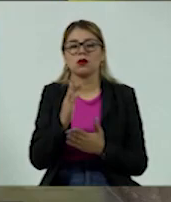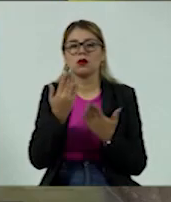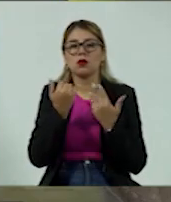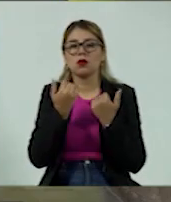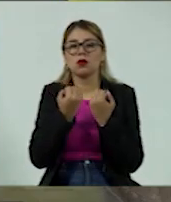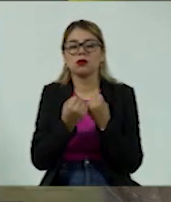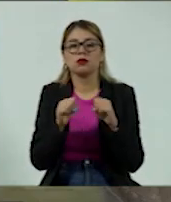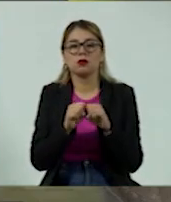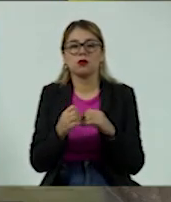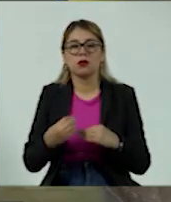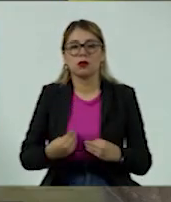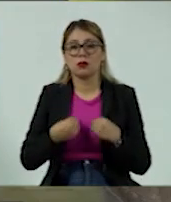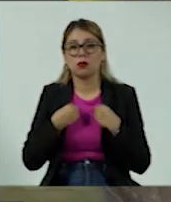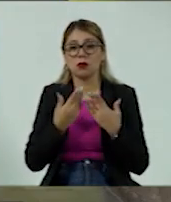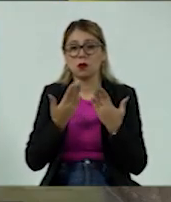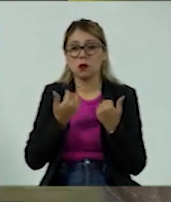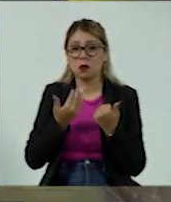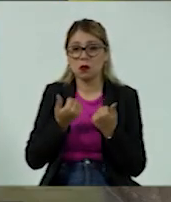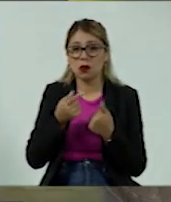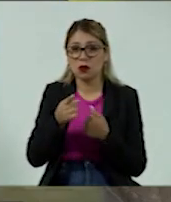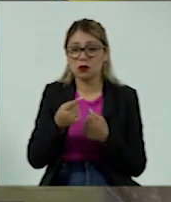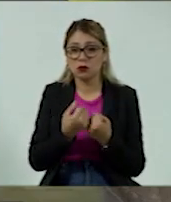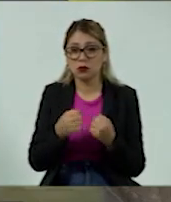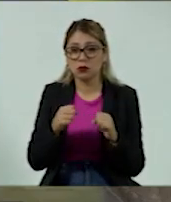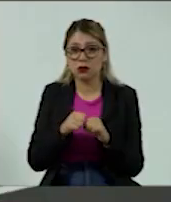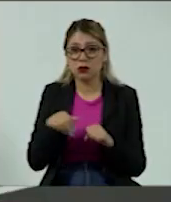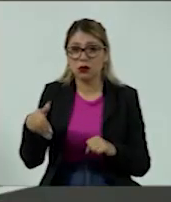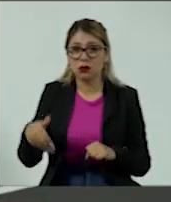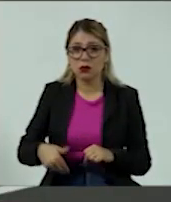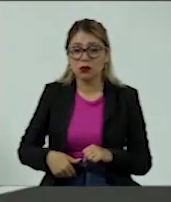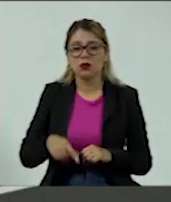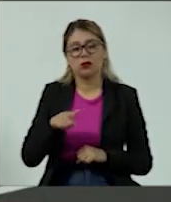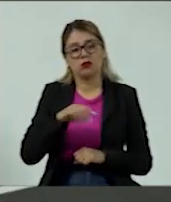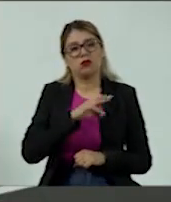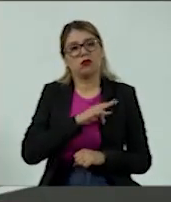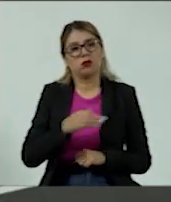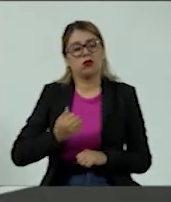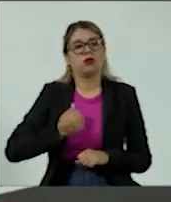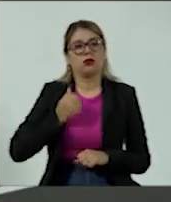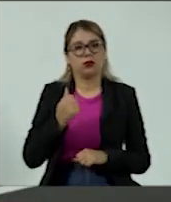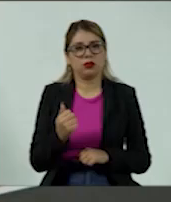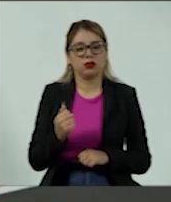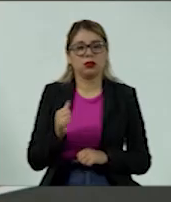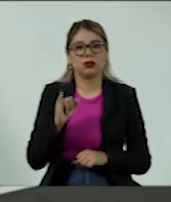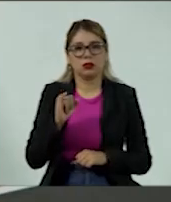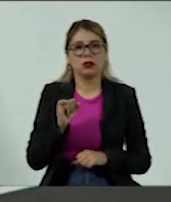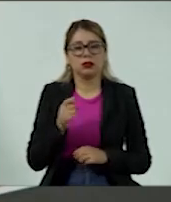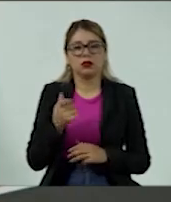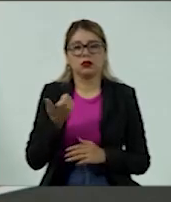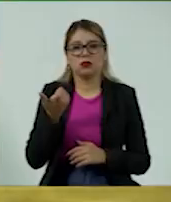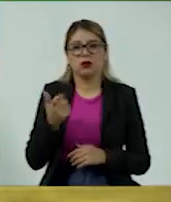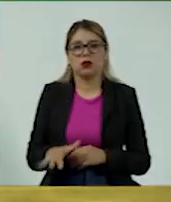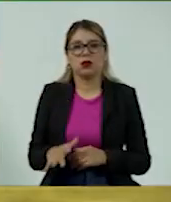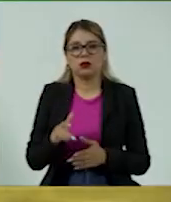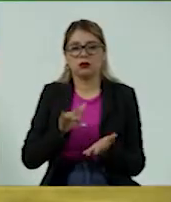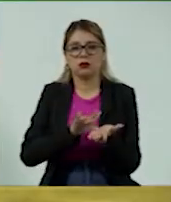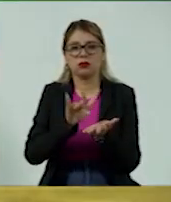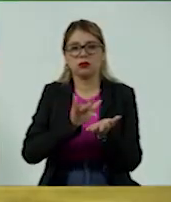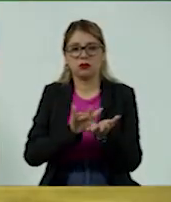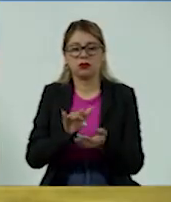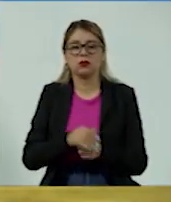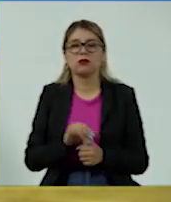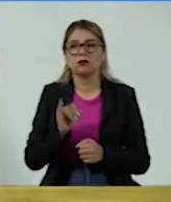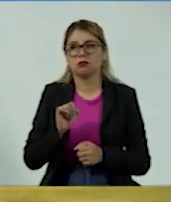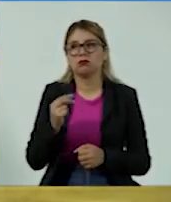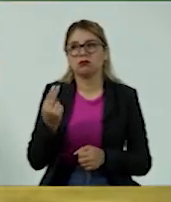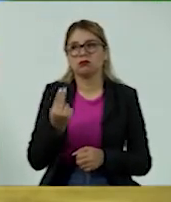vida, si no tienes un seguro de gastos médicos o de accidentes, pudiera ser conveniente porque de repente son relativamente económicos. Sí, en ocasiones sí